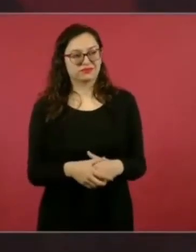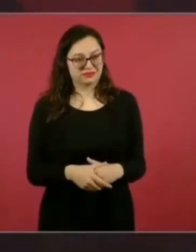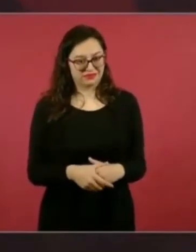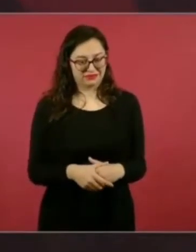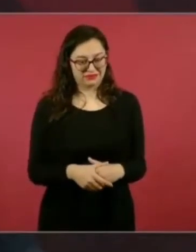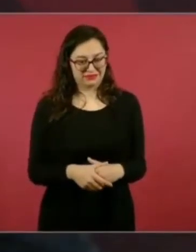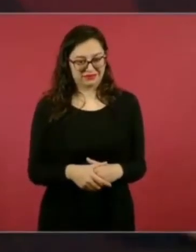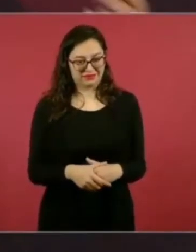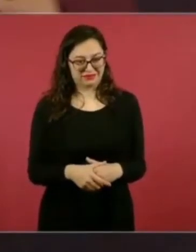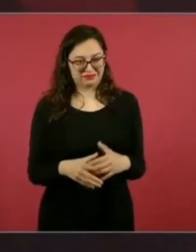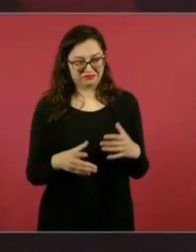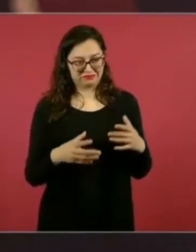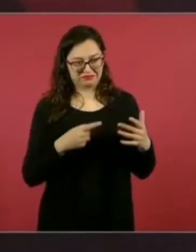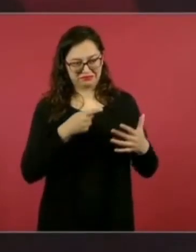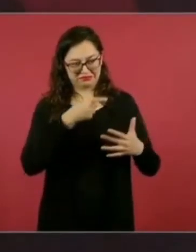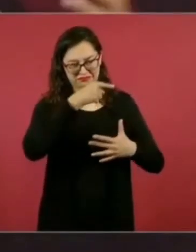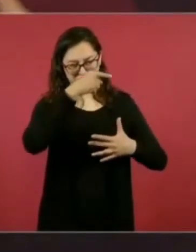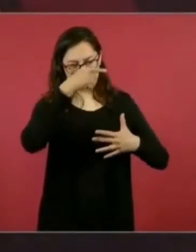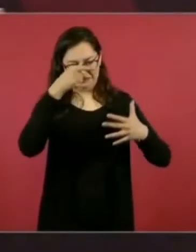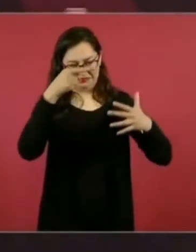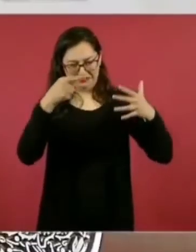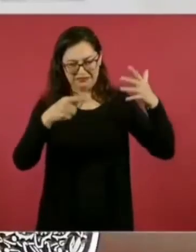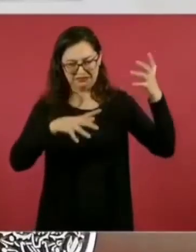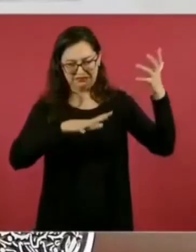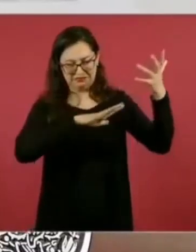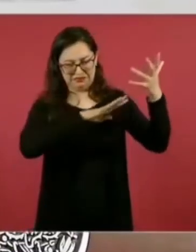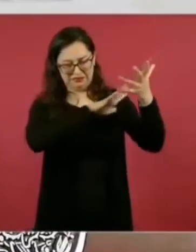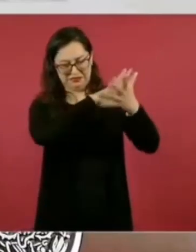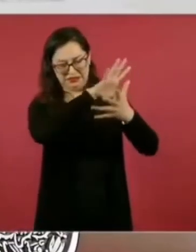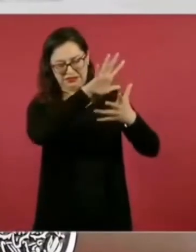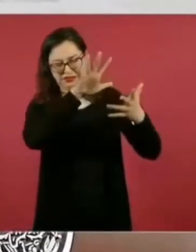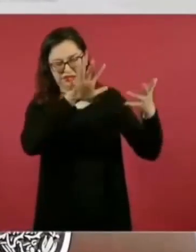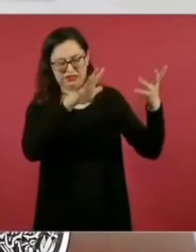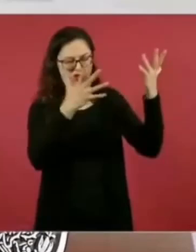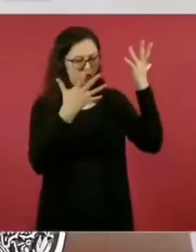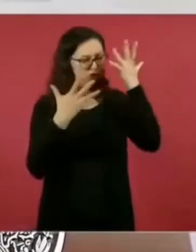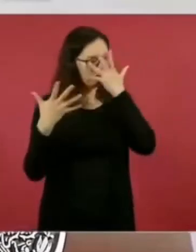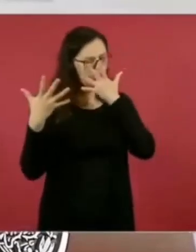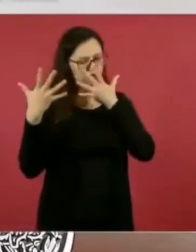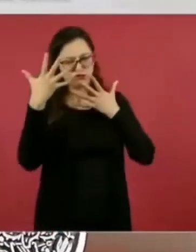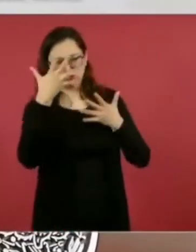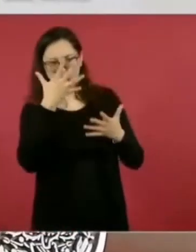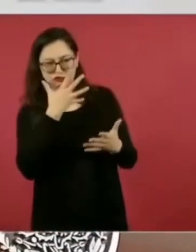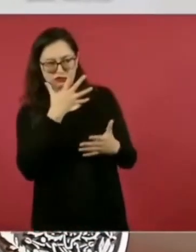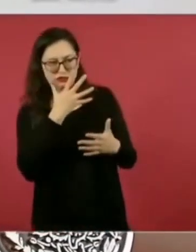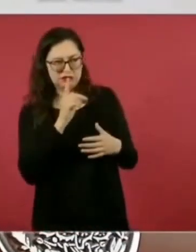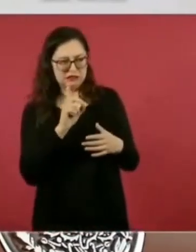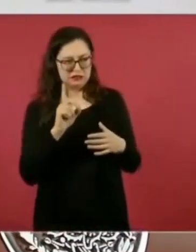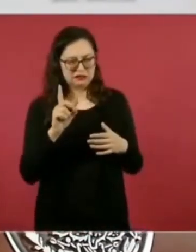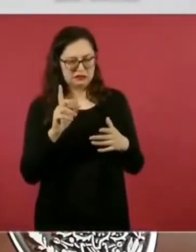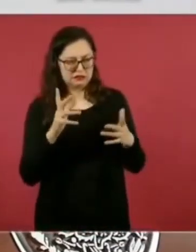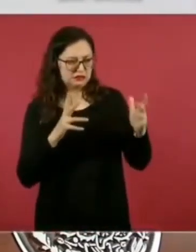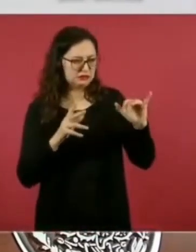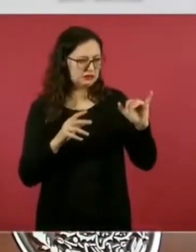Entonces, todo eso ya ha quedado